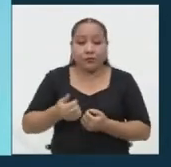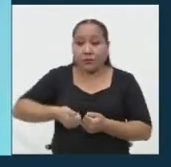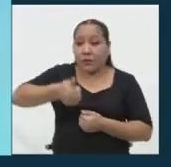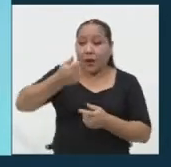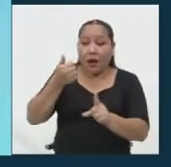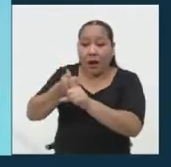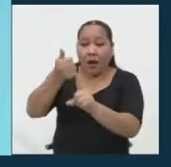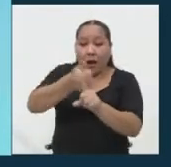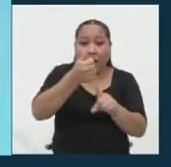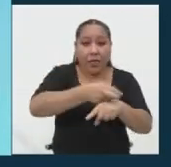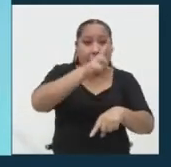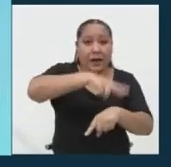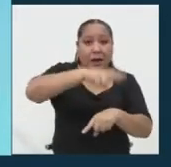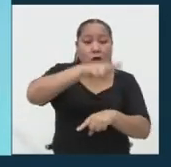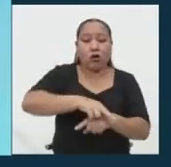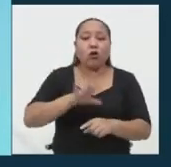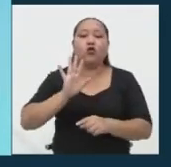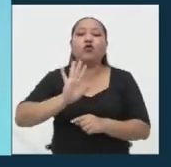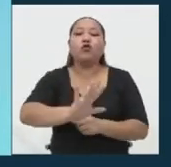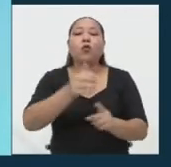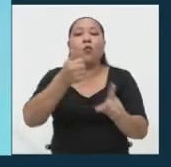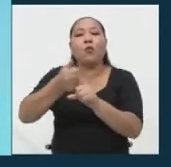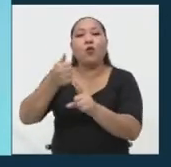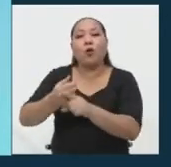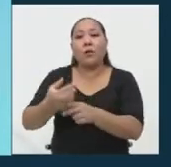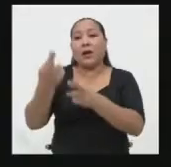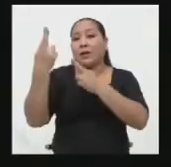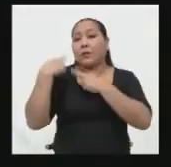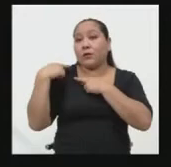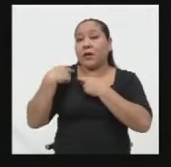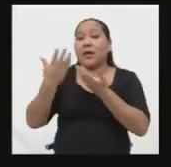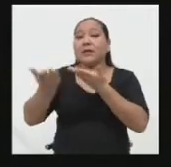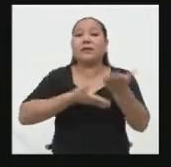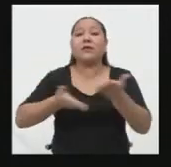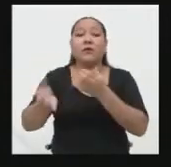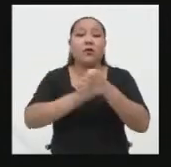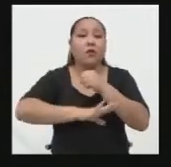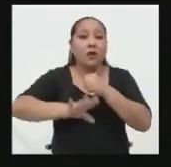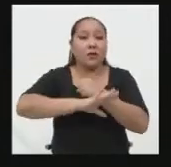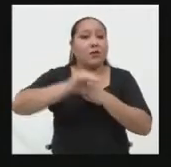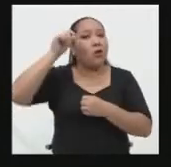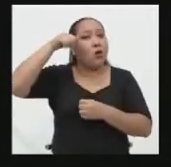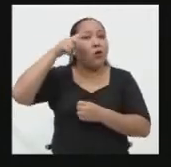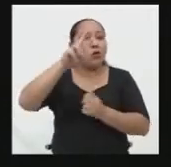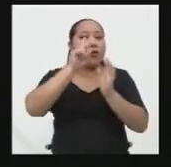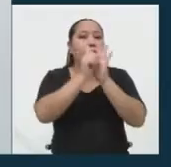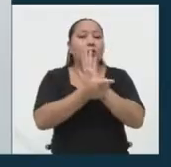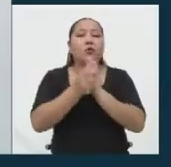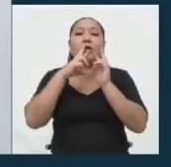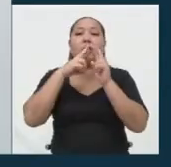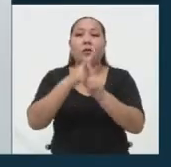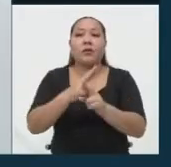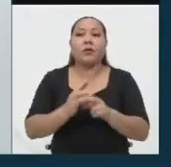deberían cumplir un nuevo rol en la dotación de los servicios básicos? Recuerdo que tiene dos minutos para responder.